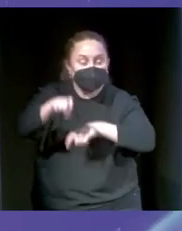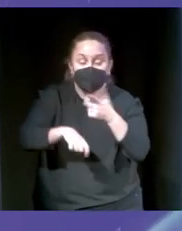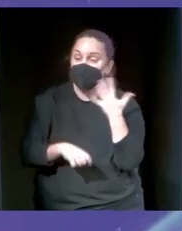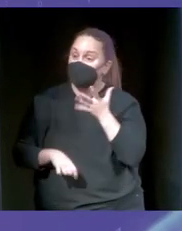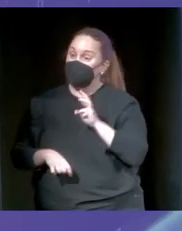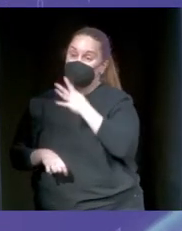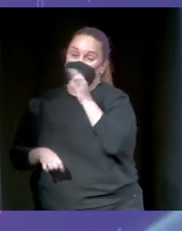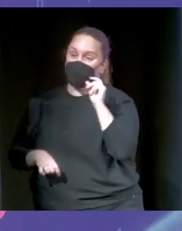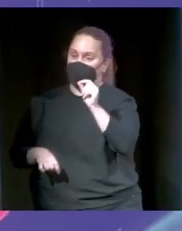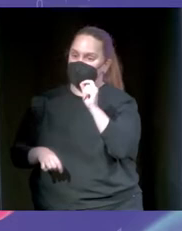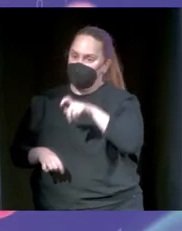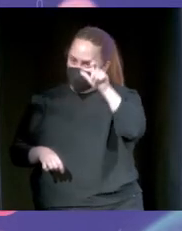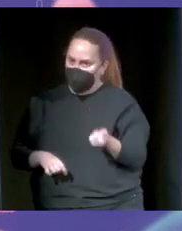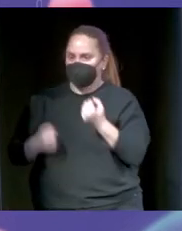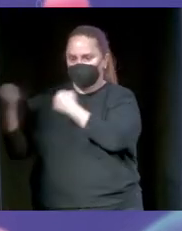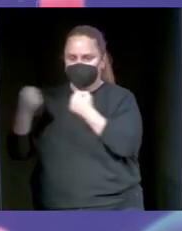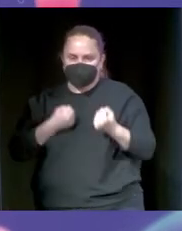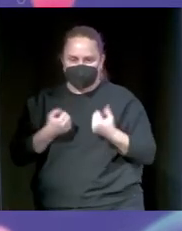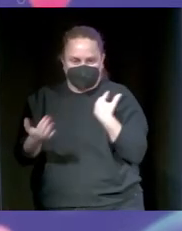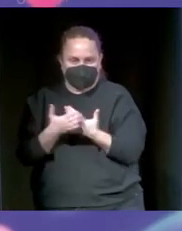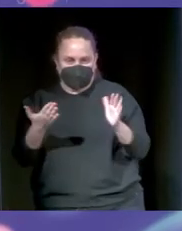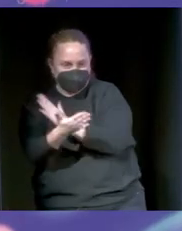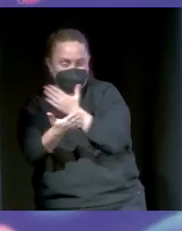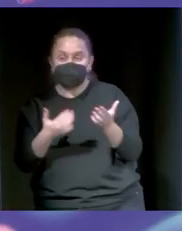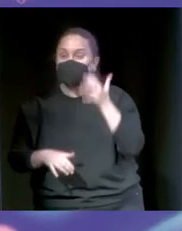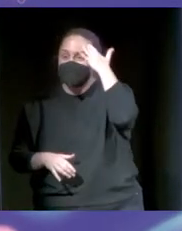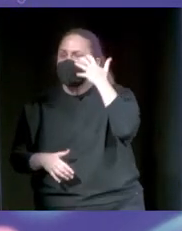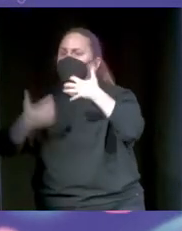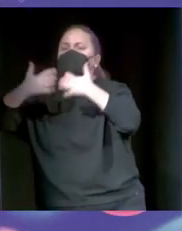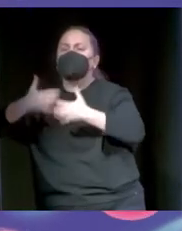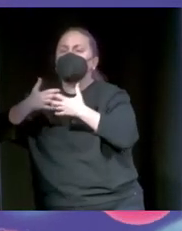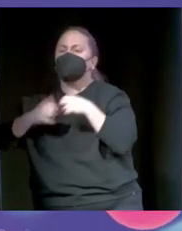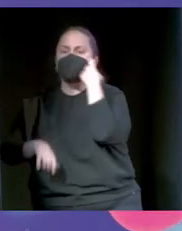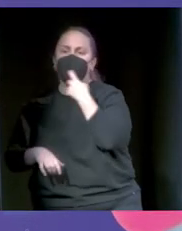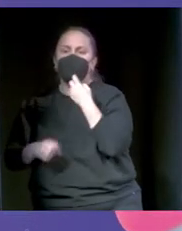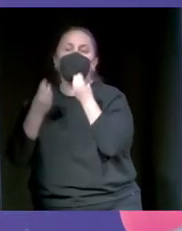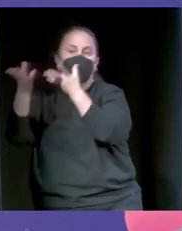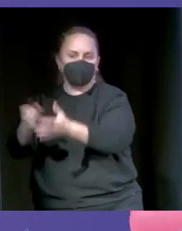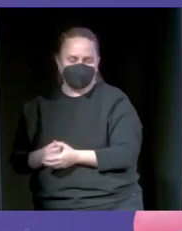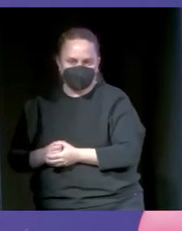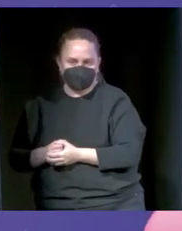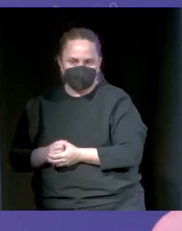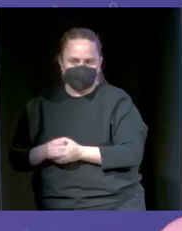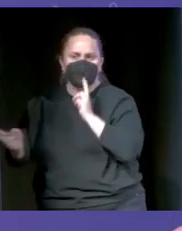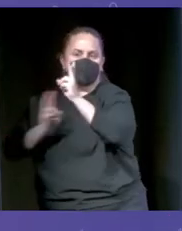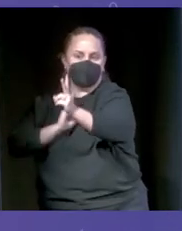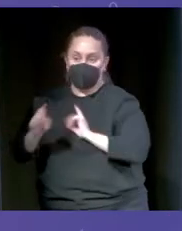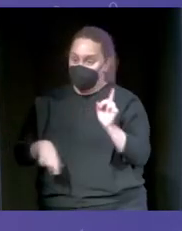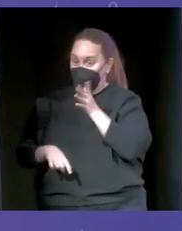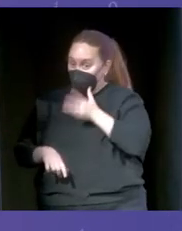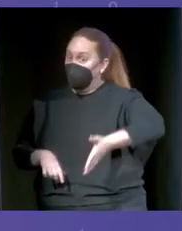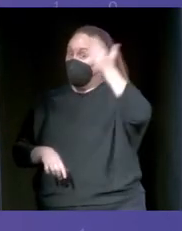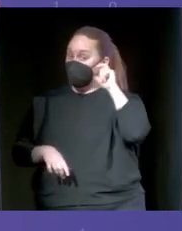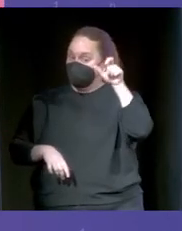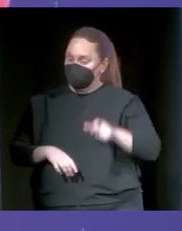tardaría unos 40 minutos un fact-checker experto. ¿Cuánto creéis que va a tardar una máquina? No me voy a meter en que respondáis, visto lo que pasó con